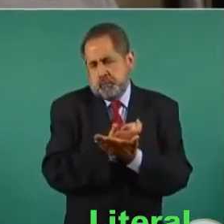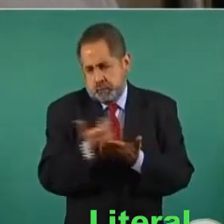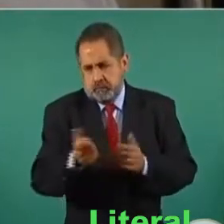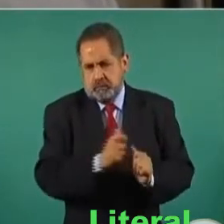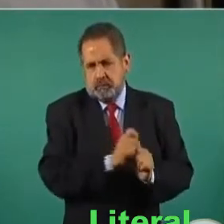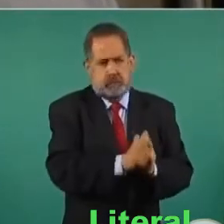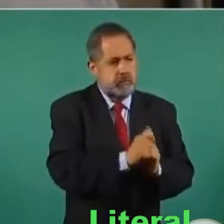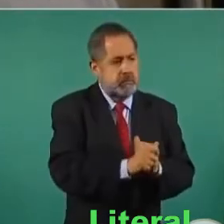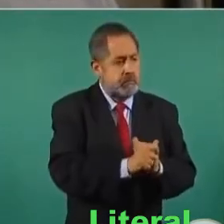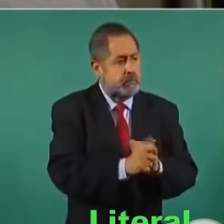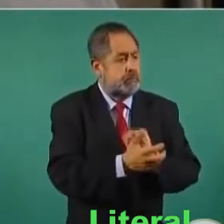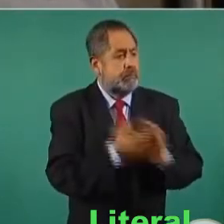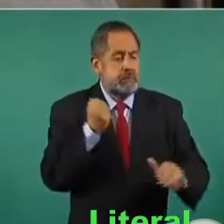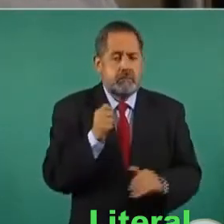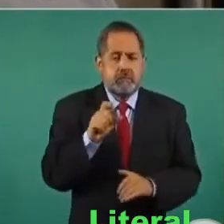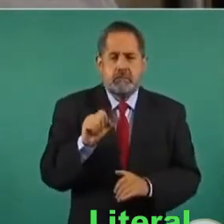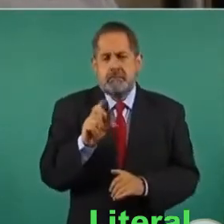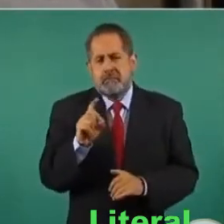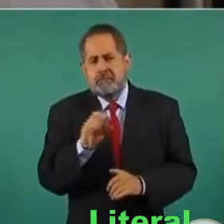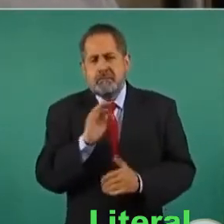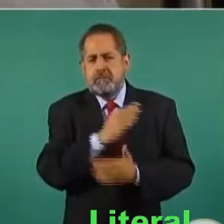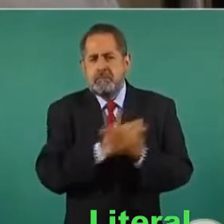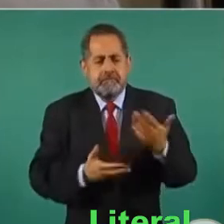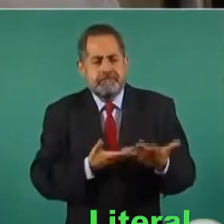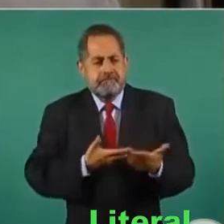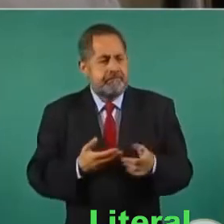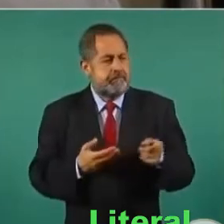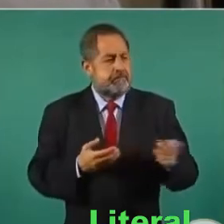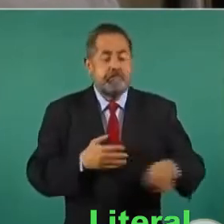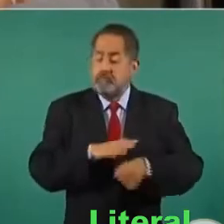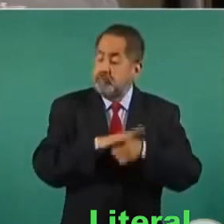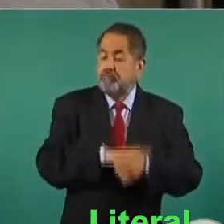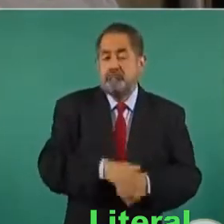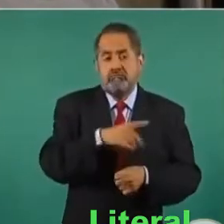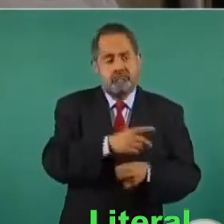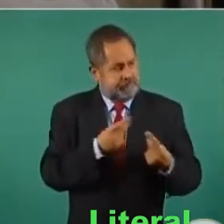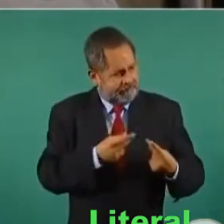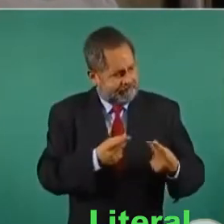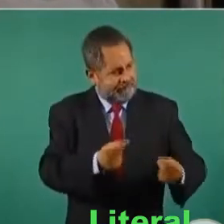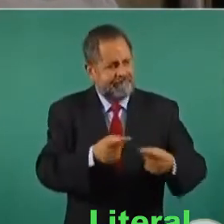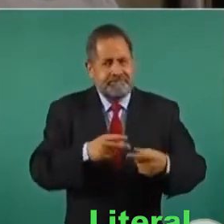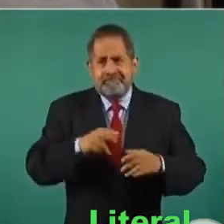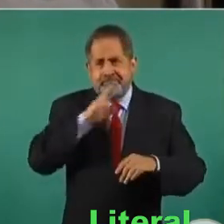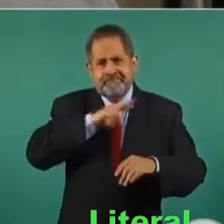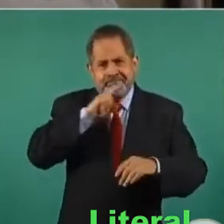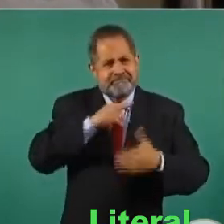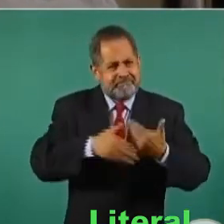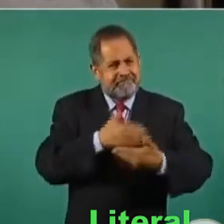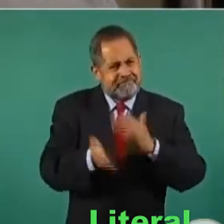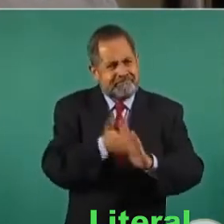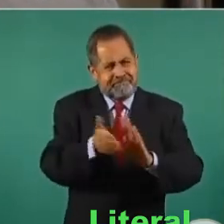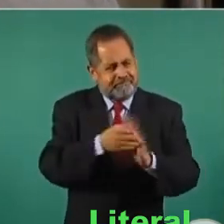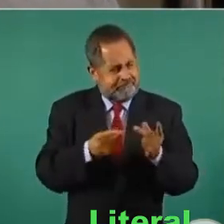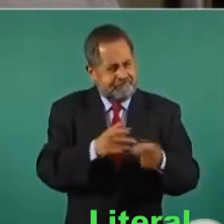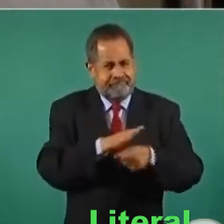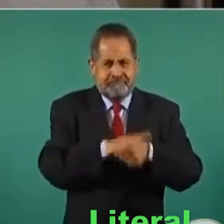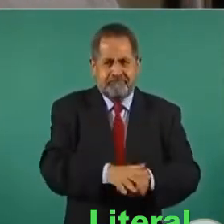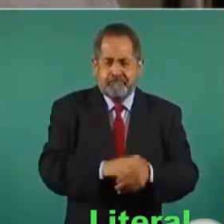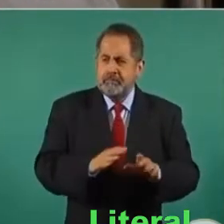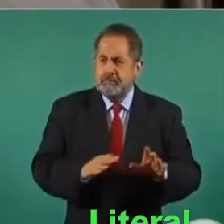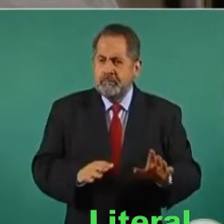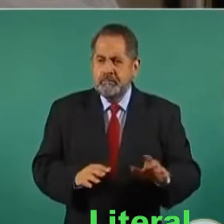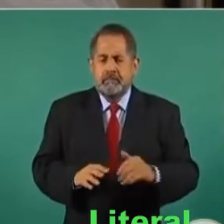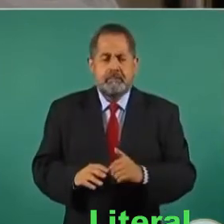Además que denuncian que debido a que los presionan por el tiempo para terminar la construcción, ha habido